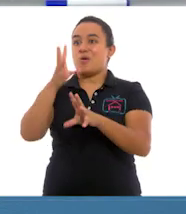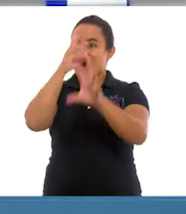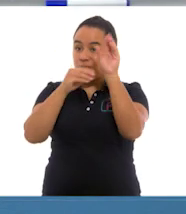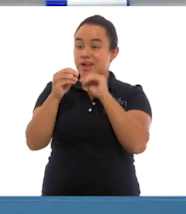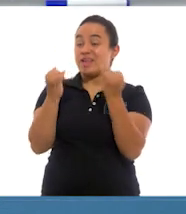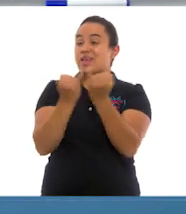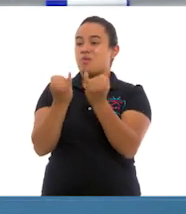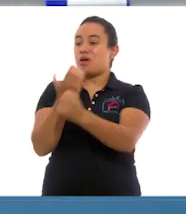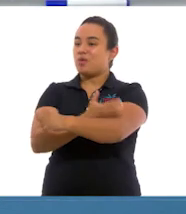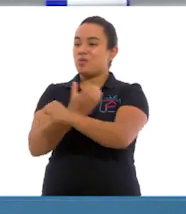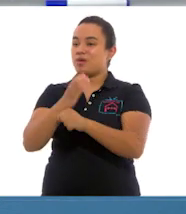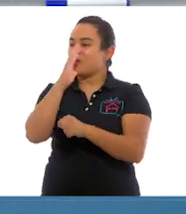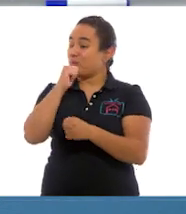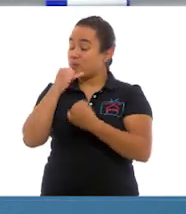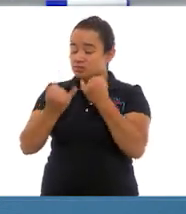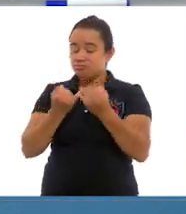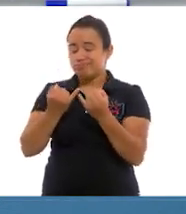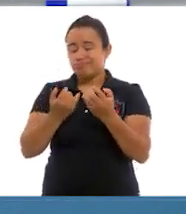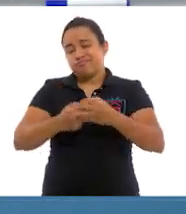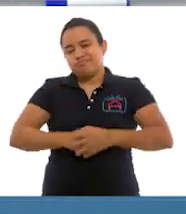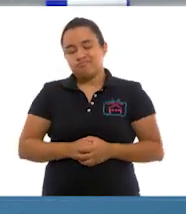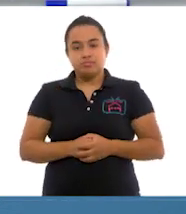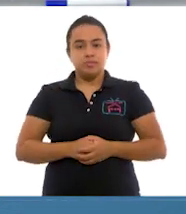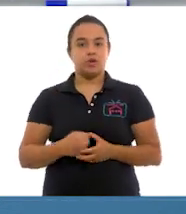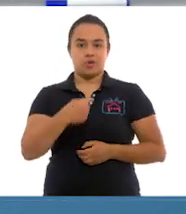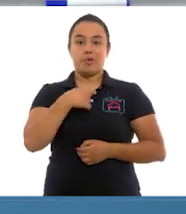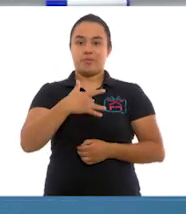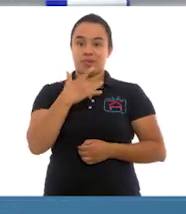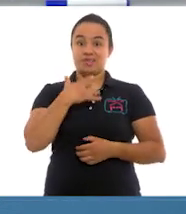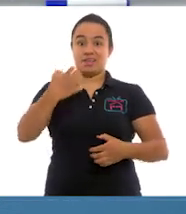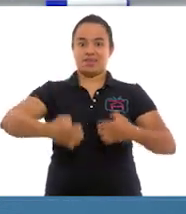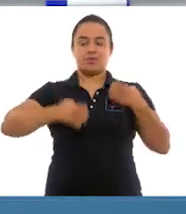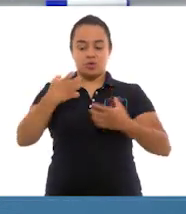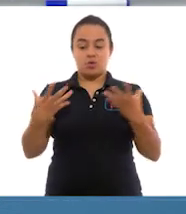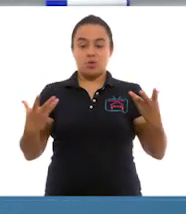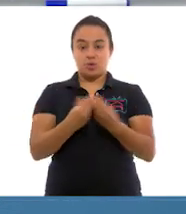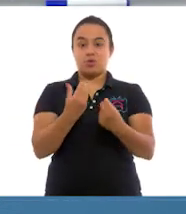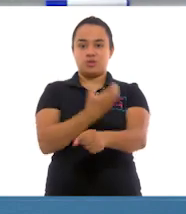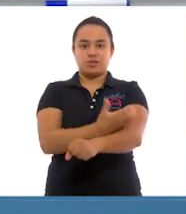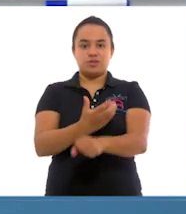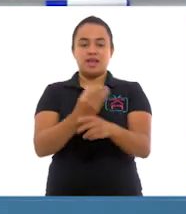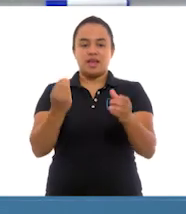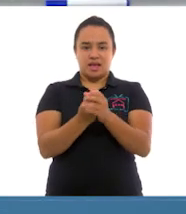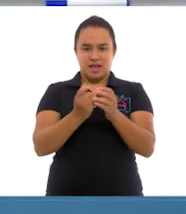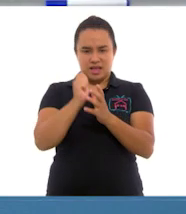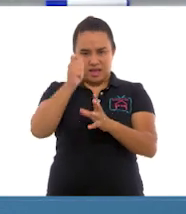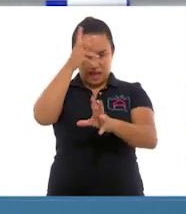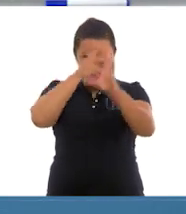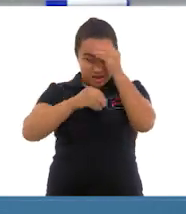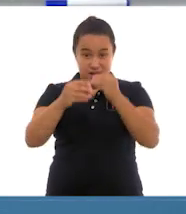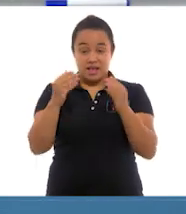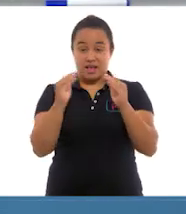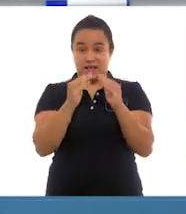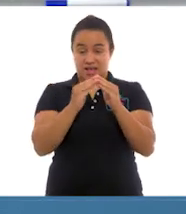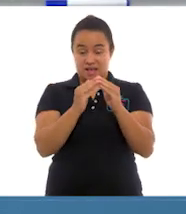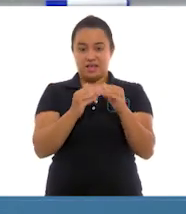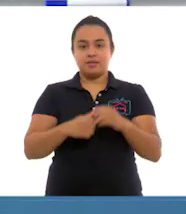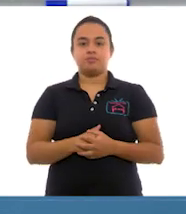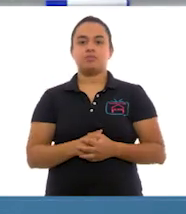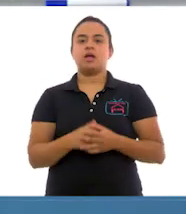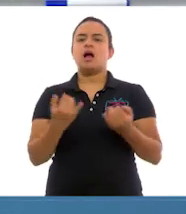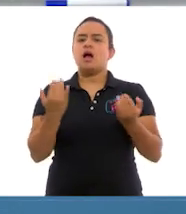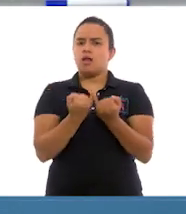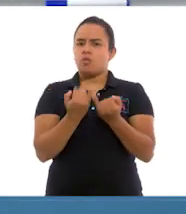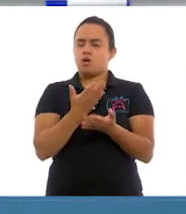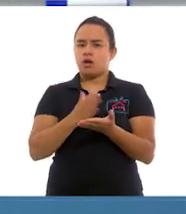en el recreo, pues estoy muy emocionada de acompañarlos en las clases de Aprende en Casa. Además, he